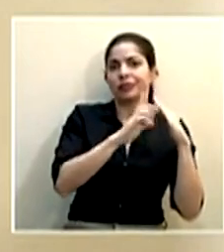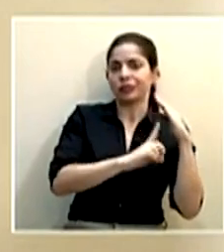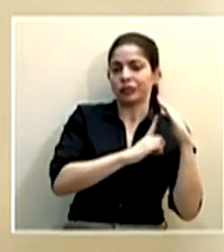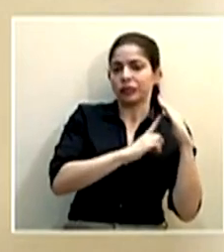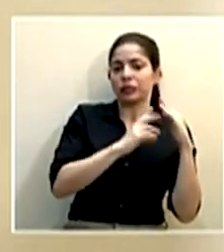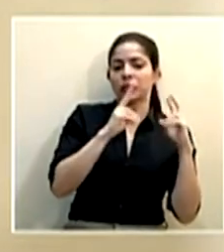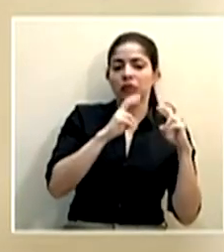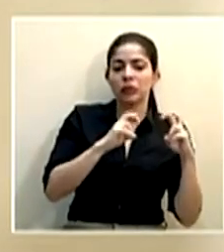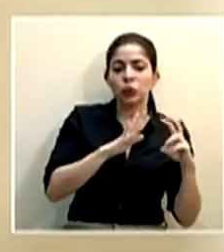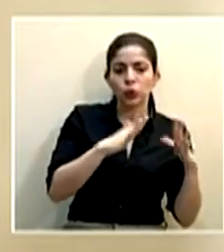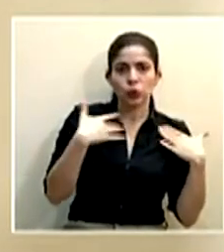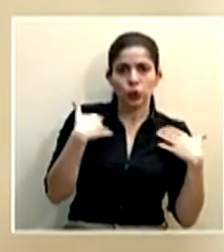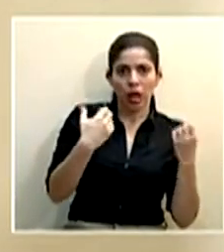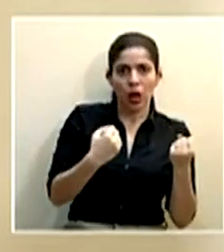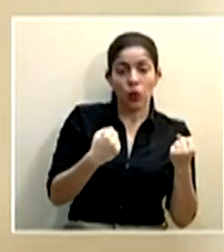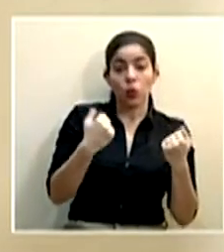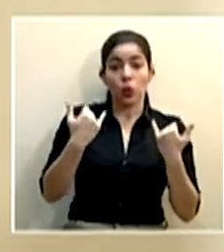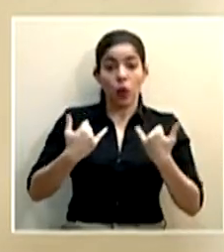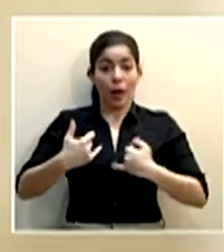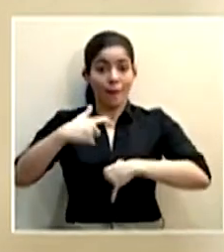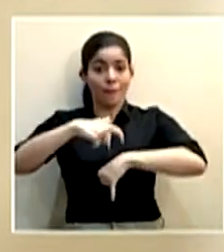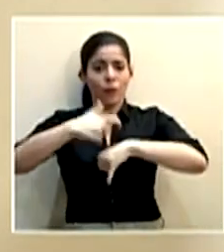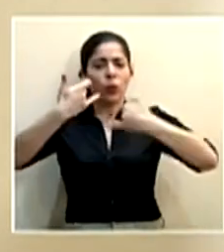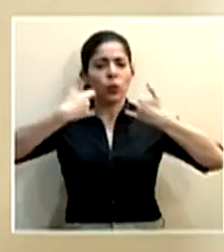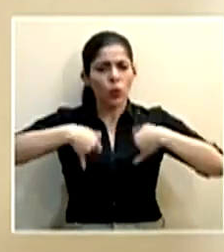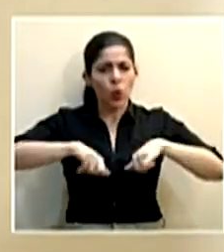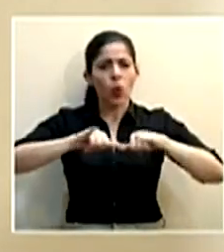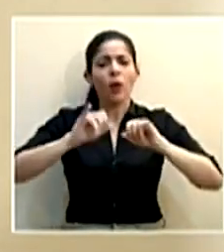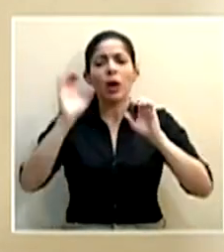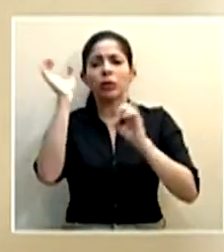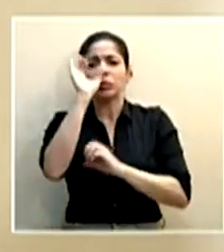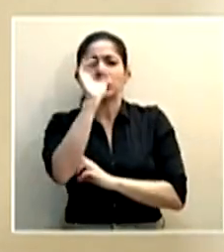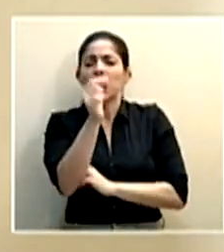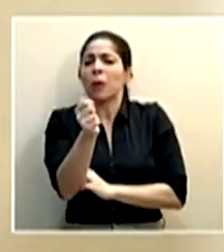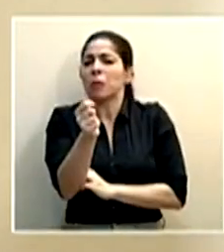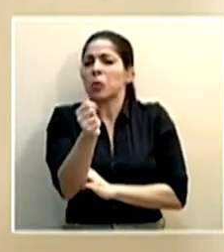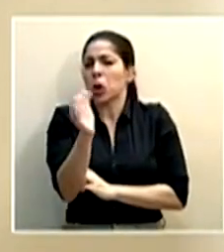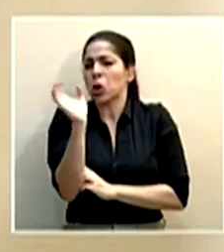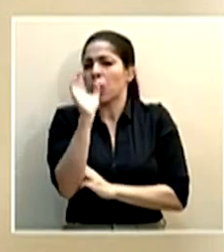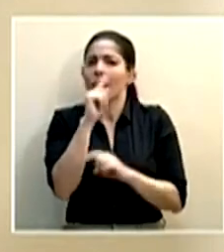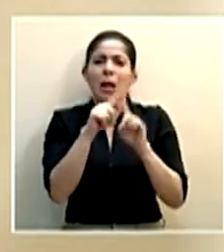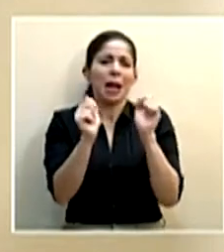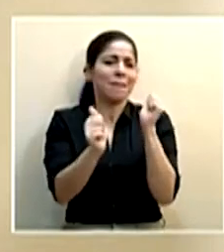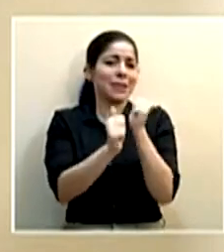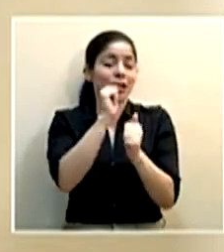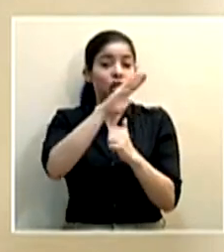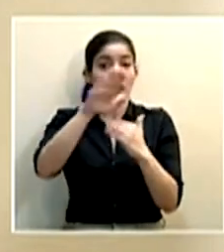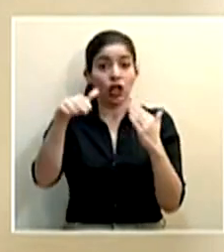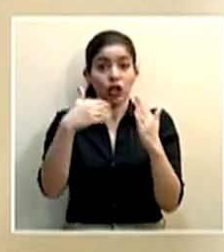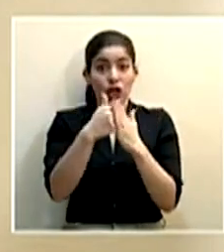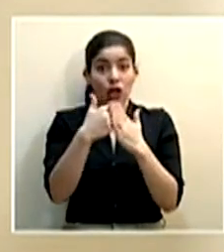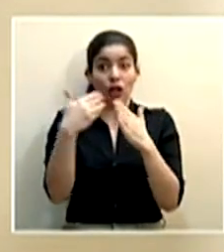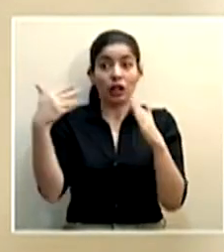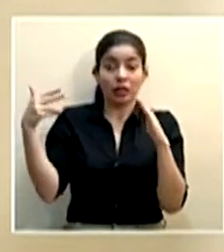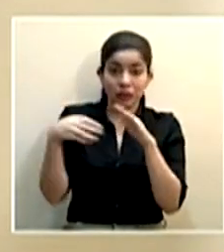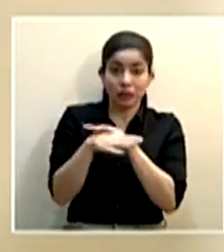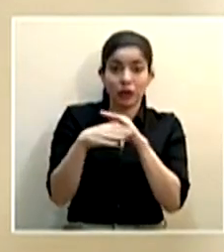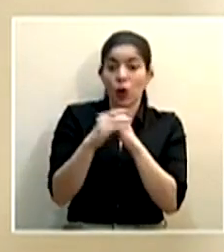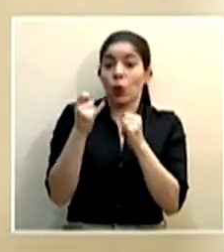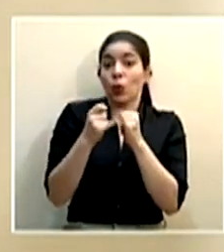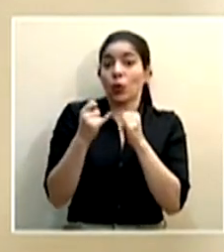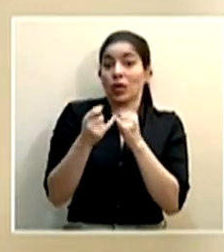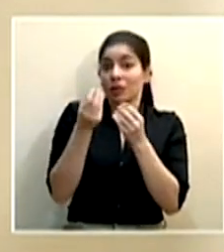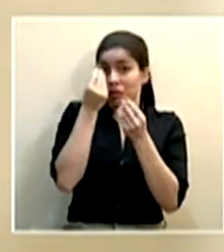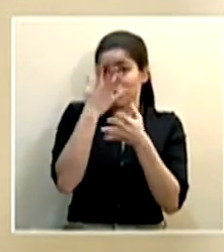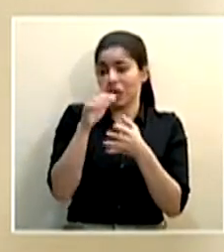el estado de salud. Y en este momento todavía estamos localizando unos pocos, pero ya la mayoría de todos los que hemos estado ingresando, los últimos que se han